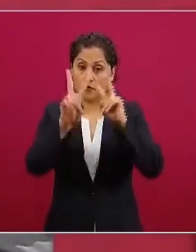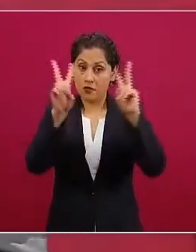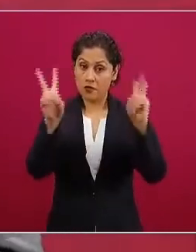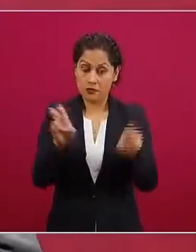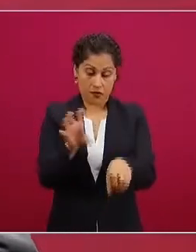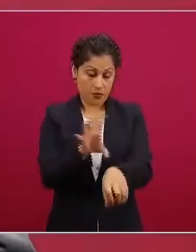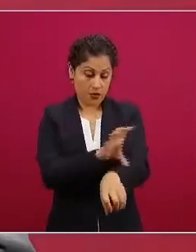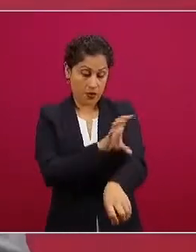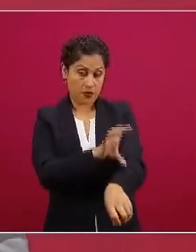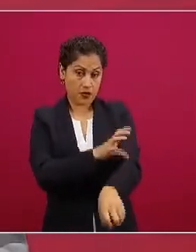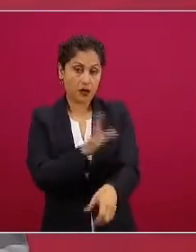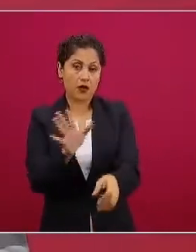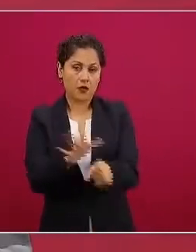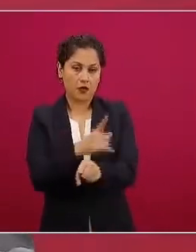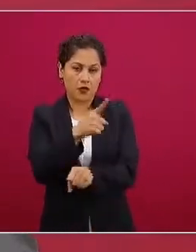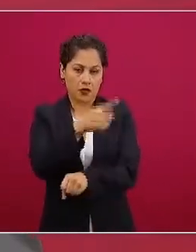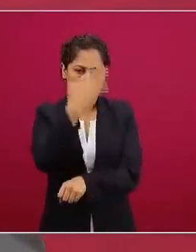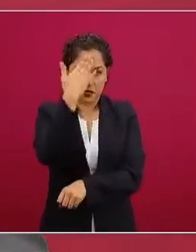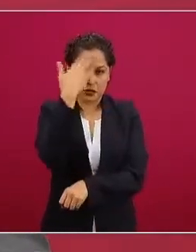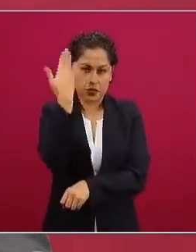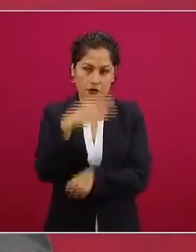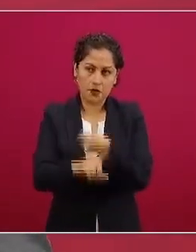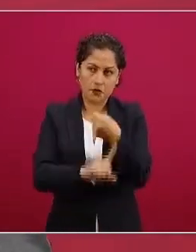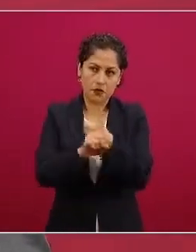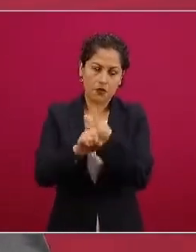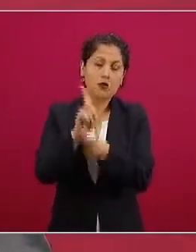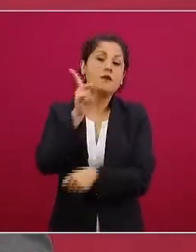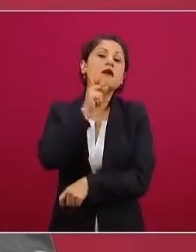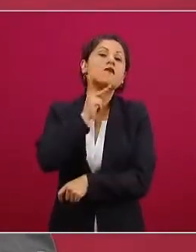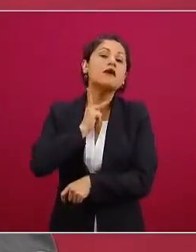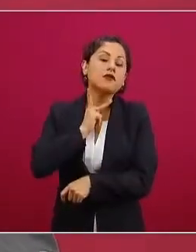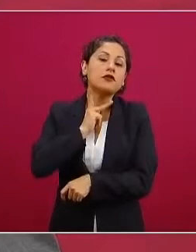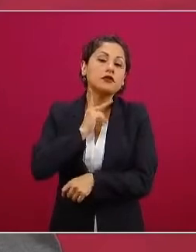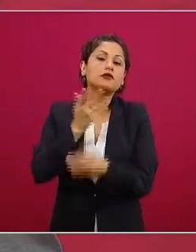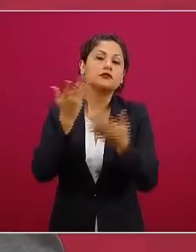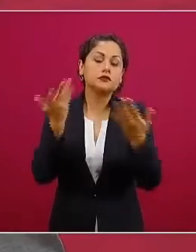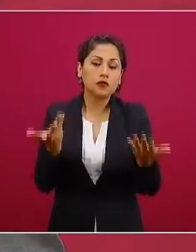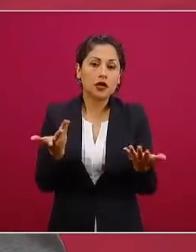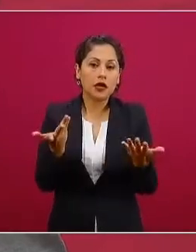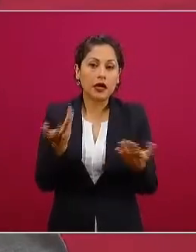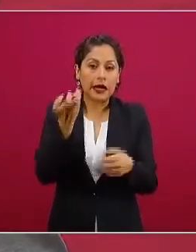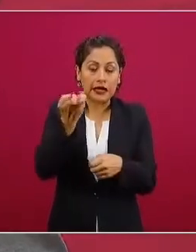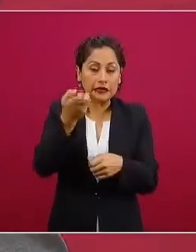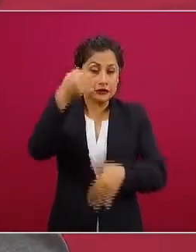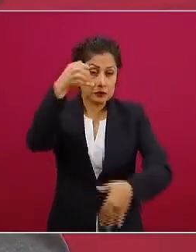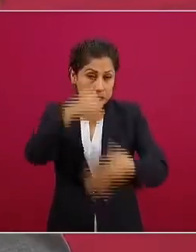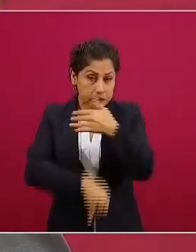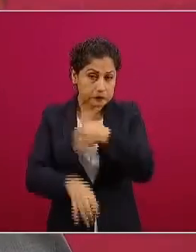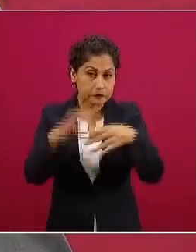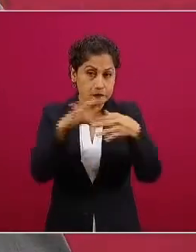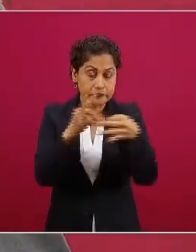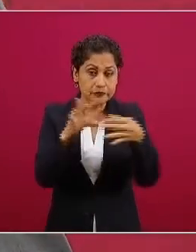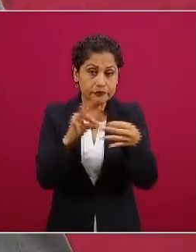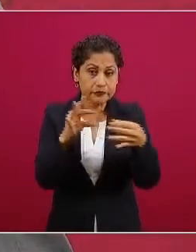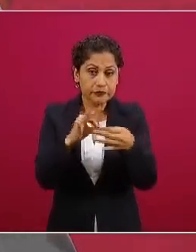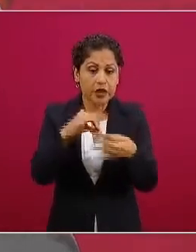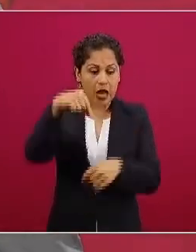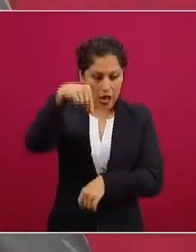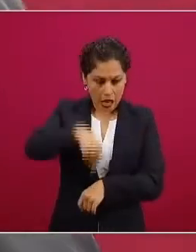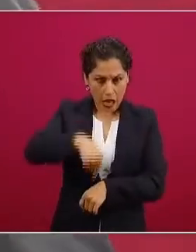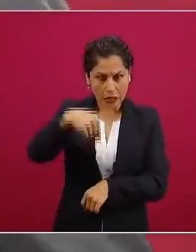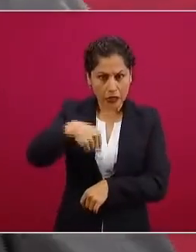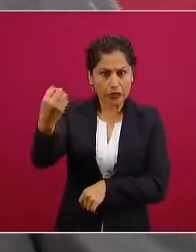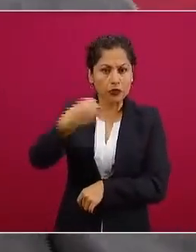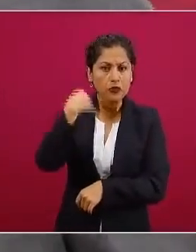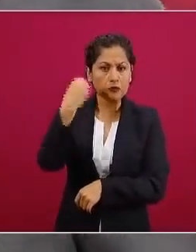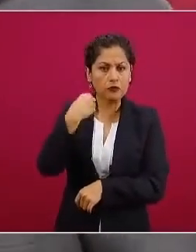precios del petróleo, eso lo vamos a tratar aquí, habíamos quedado que